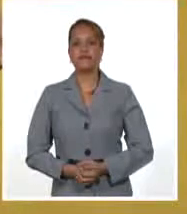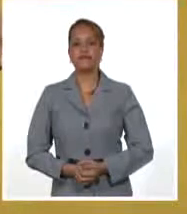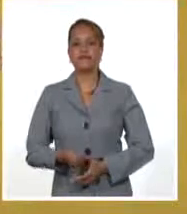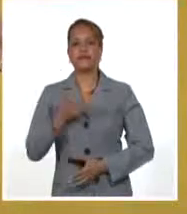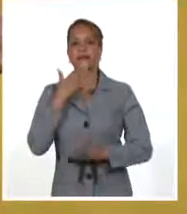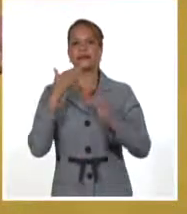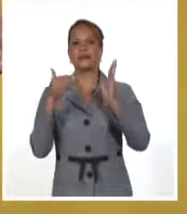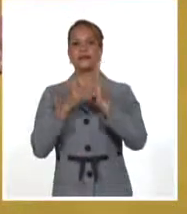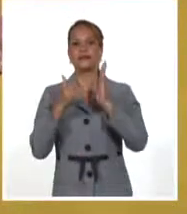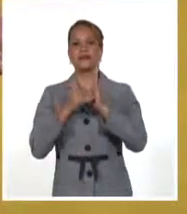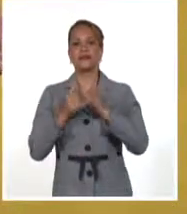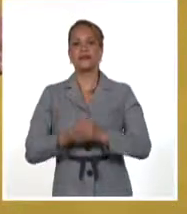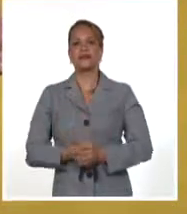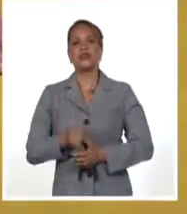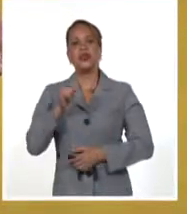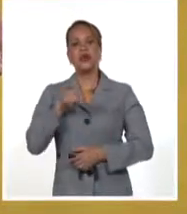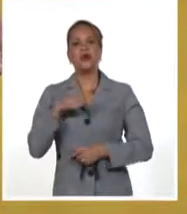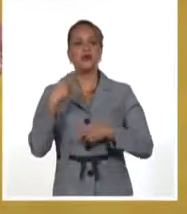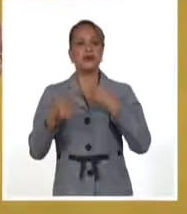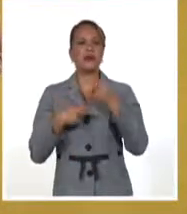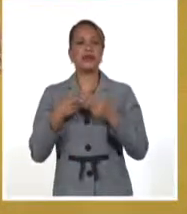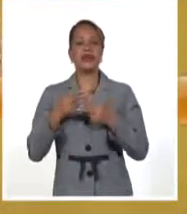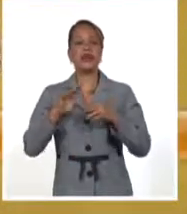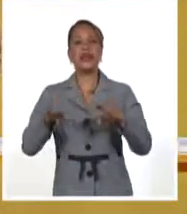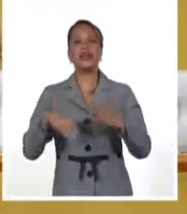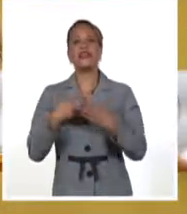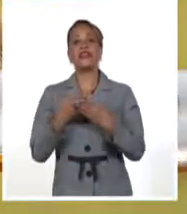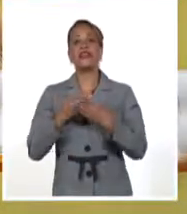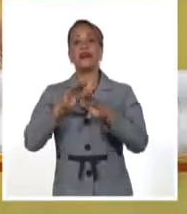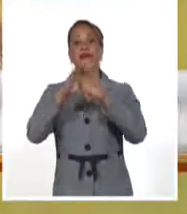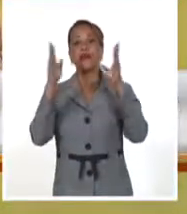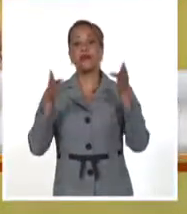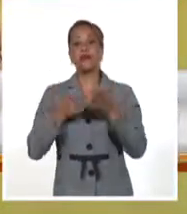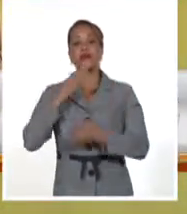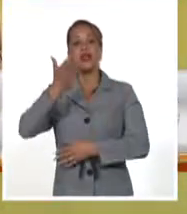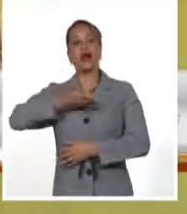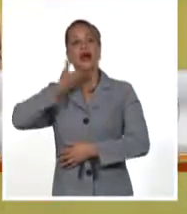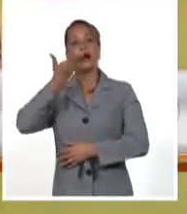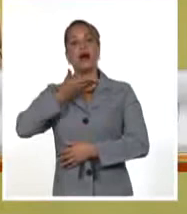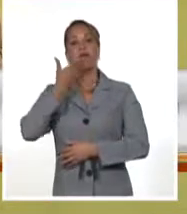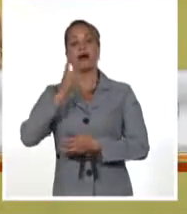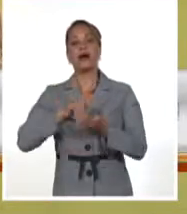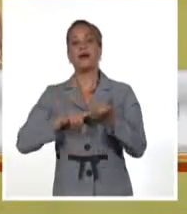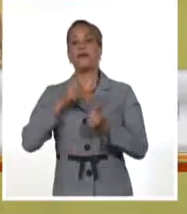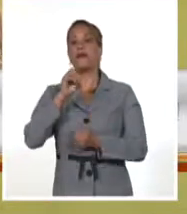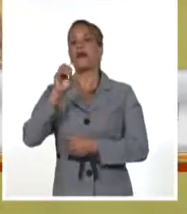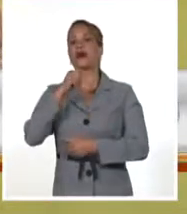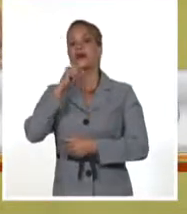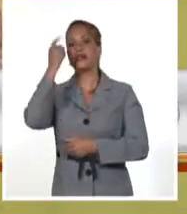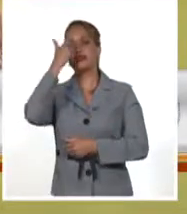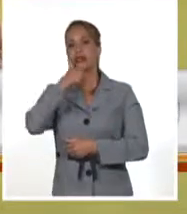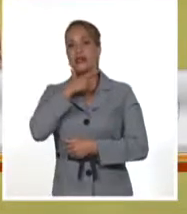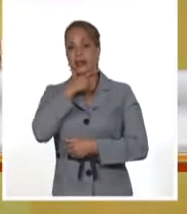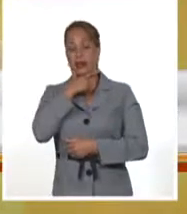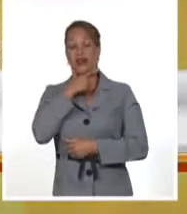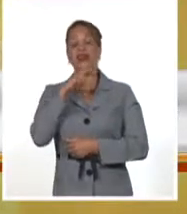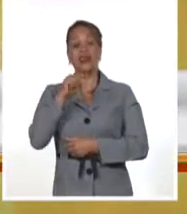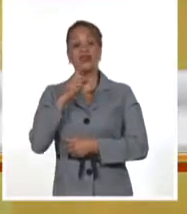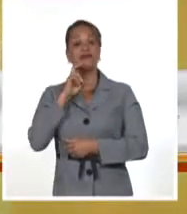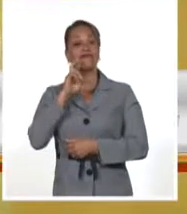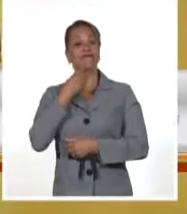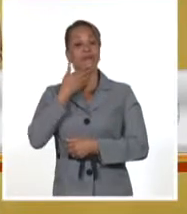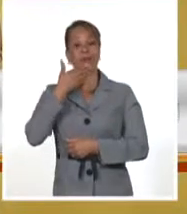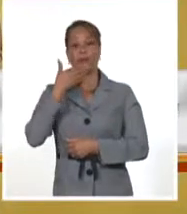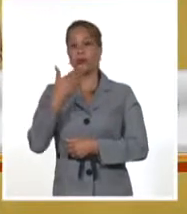Buenas tardes. Hoy se festeja el Día Mundial de la Poesía, una de las expresiones lingüísticas de la humanidad más necesarias,